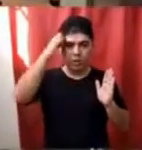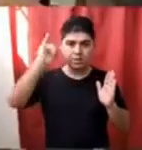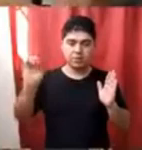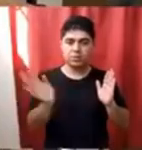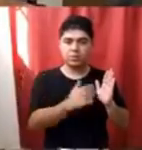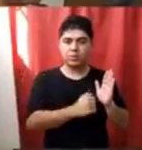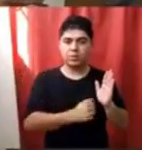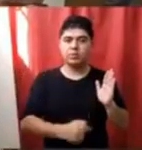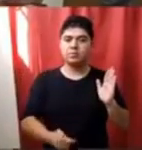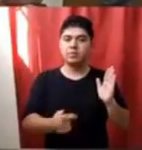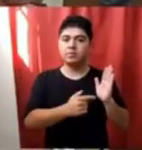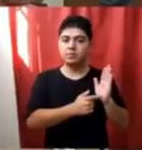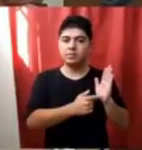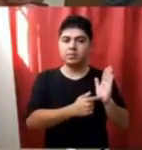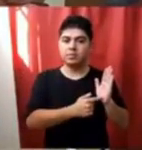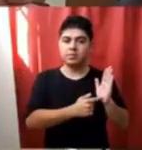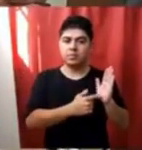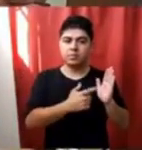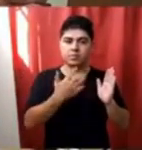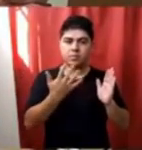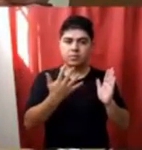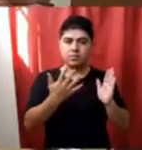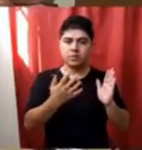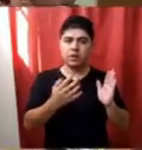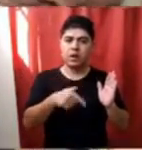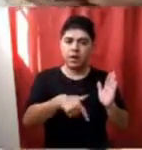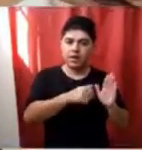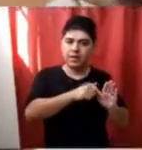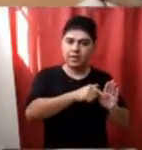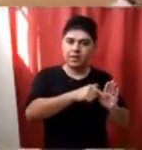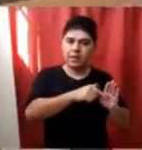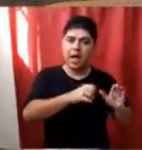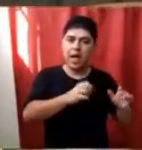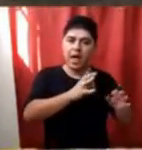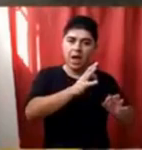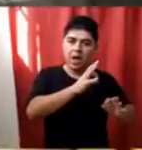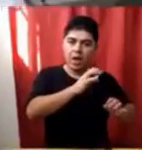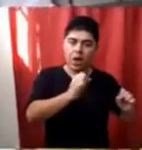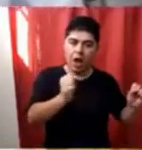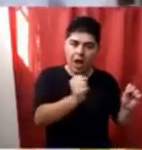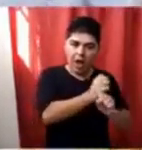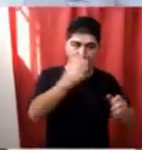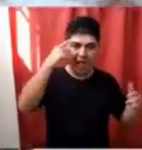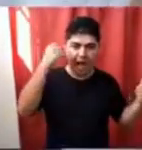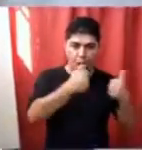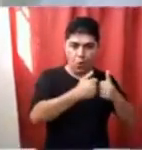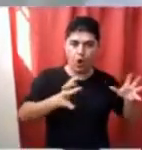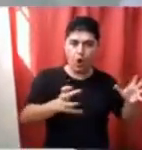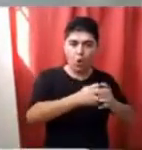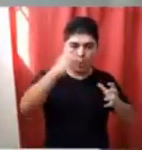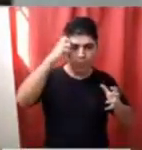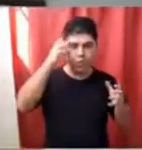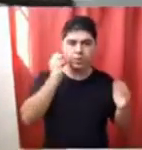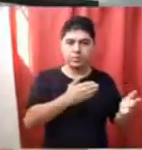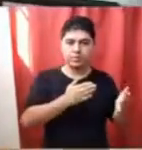afirmativo de todos los concejales. Artículo 5, de forma, queda sancionada con fuerza de ordenanza de este consejo.